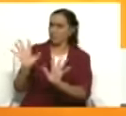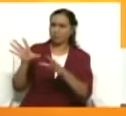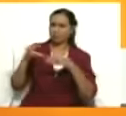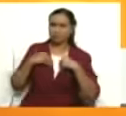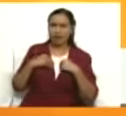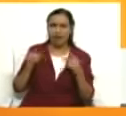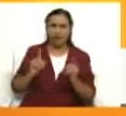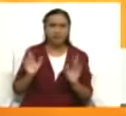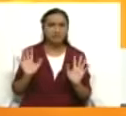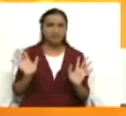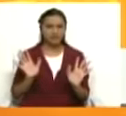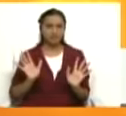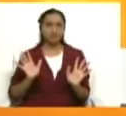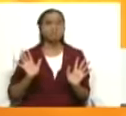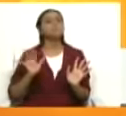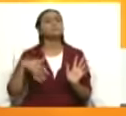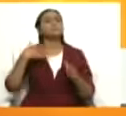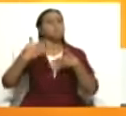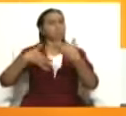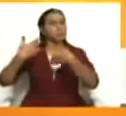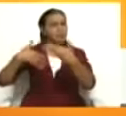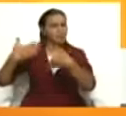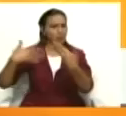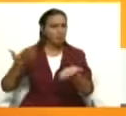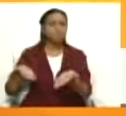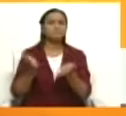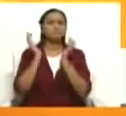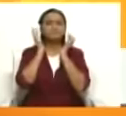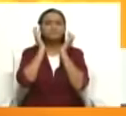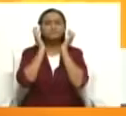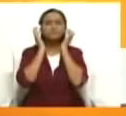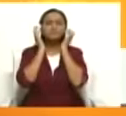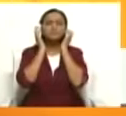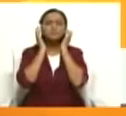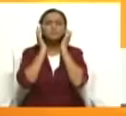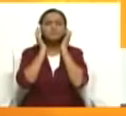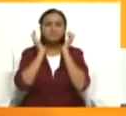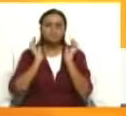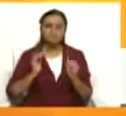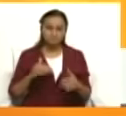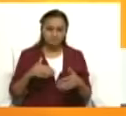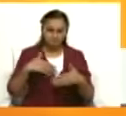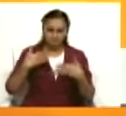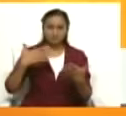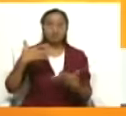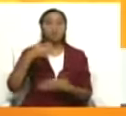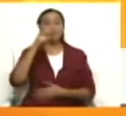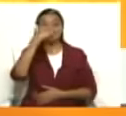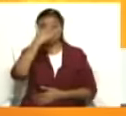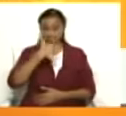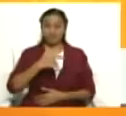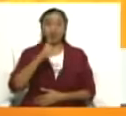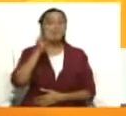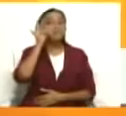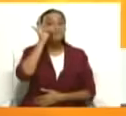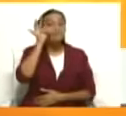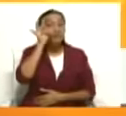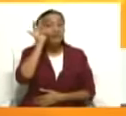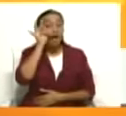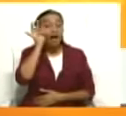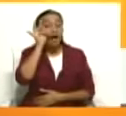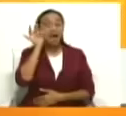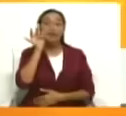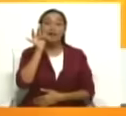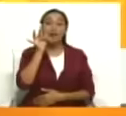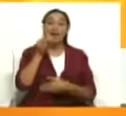Bueno, luego pasamos una etapa donde el fiscal envía un tipo de información,